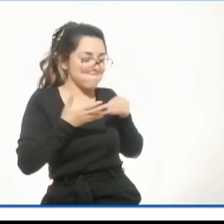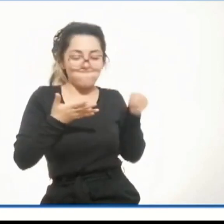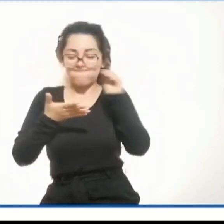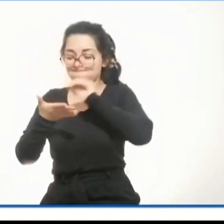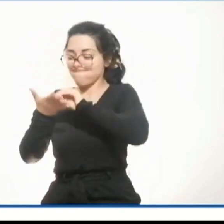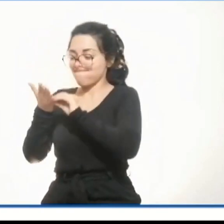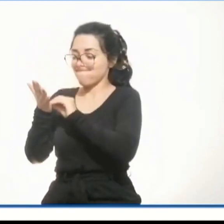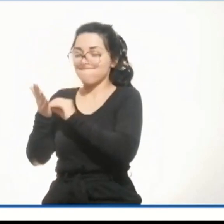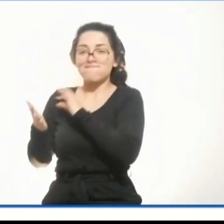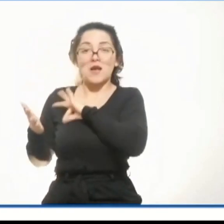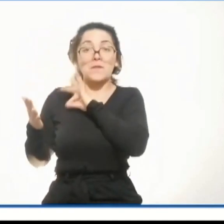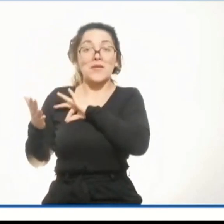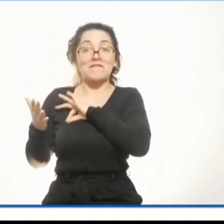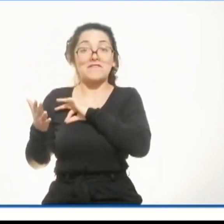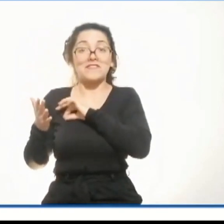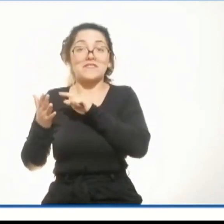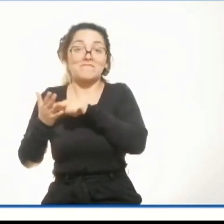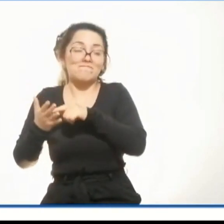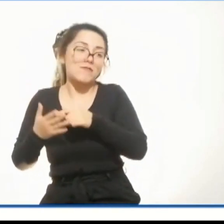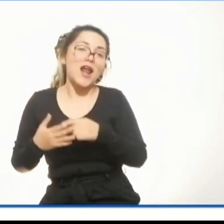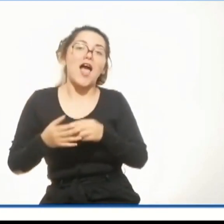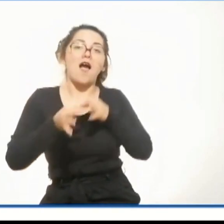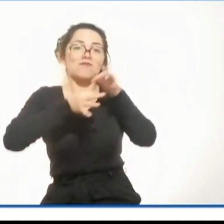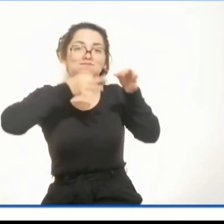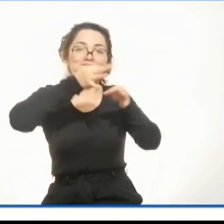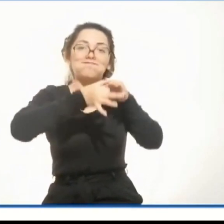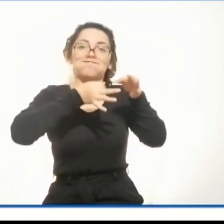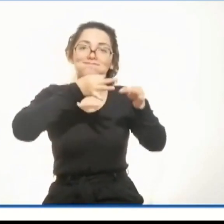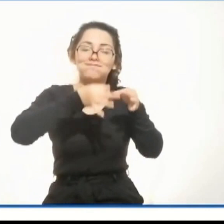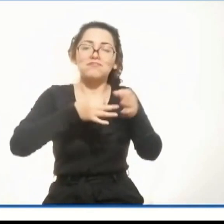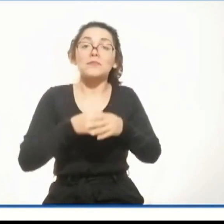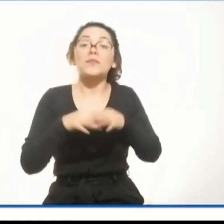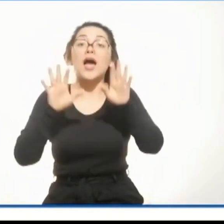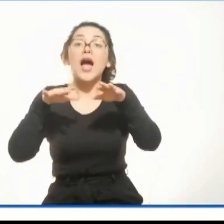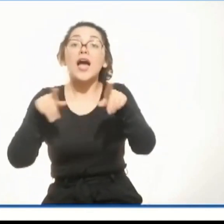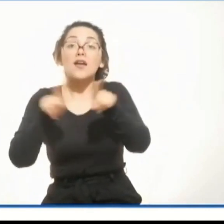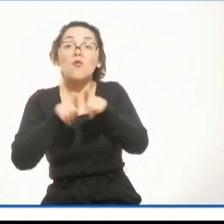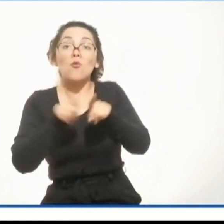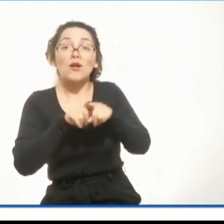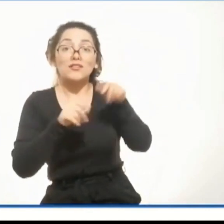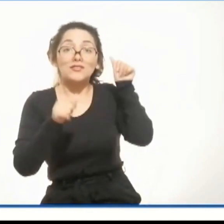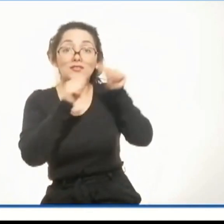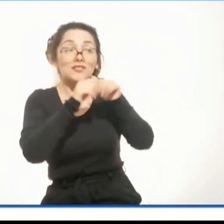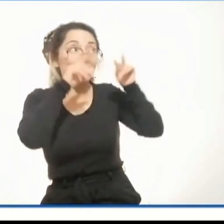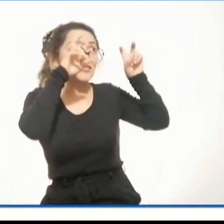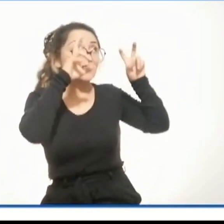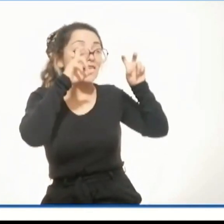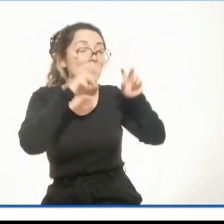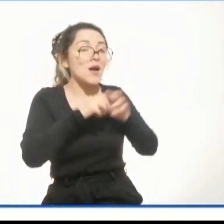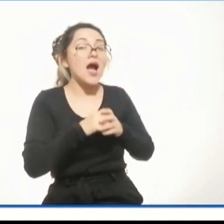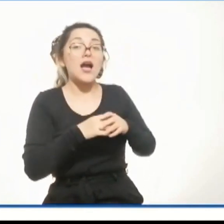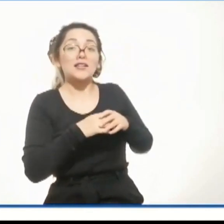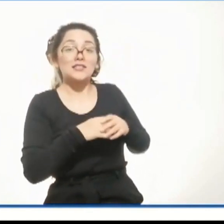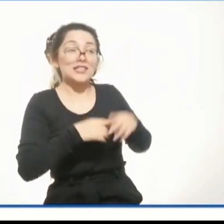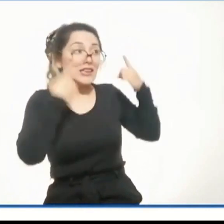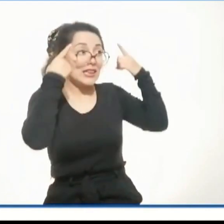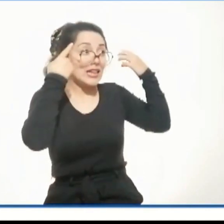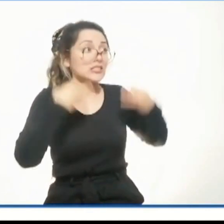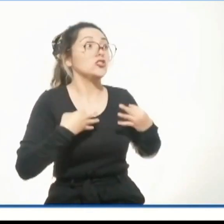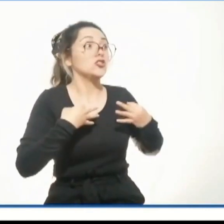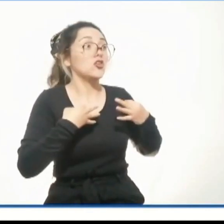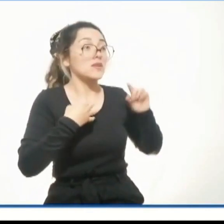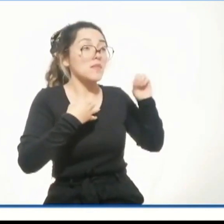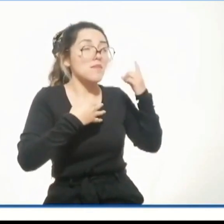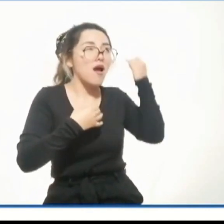decir. Te ayudará a revisar la actividad. Identificamos criterios